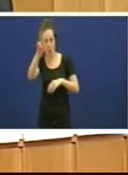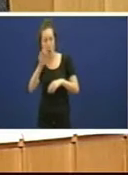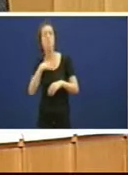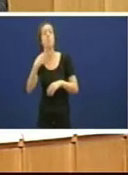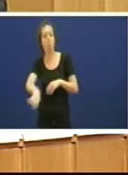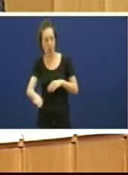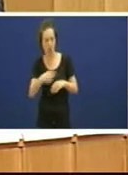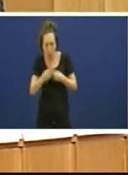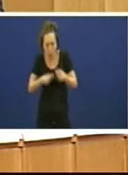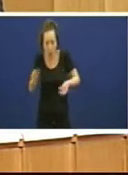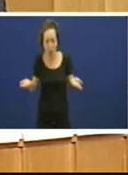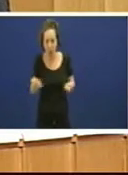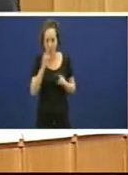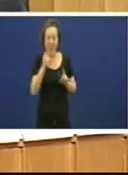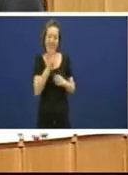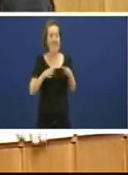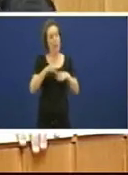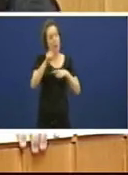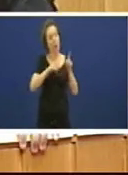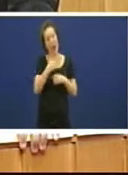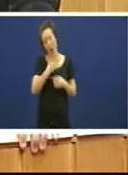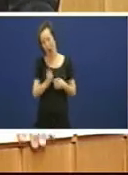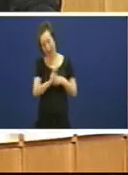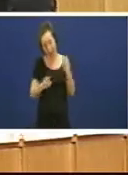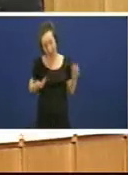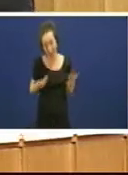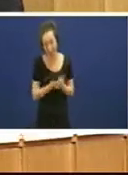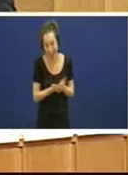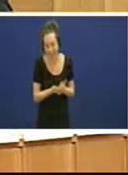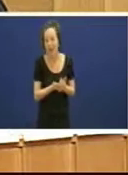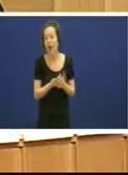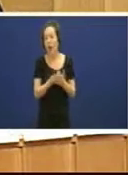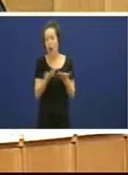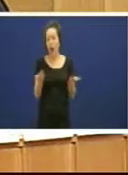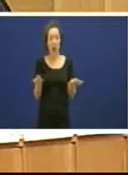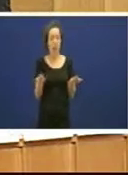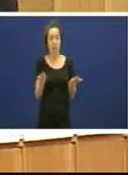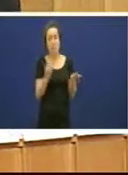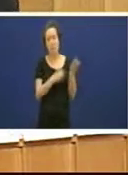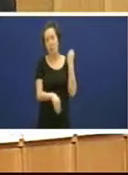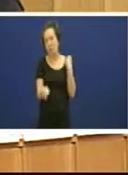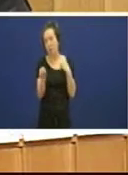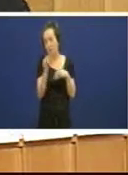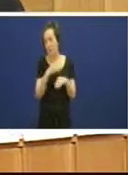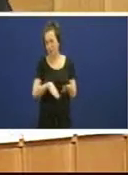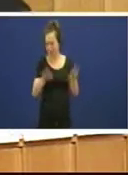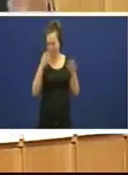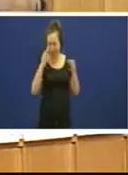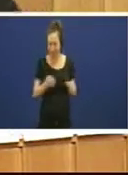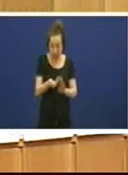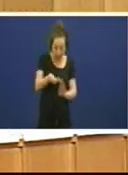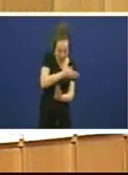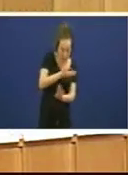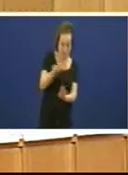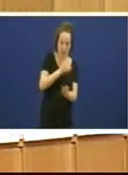non prevé non meteu ningún emenda para irse a facendo un peto sí claro pero é que antes hai que cambiar o marco legal